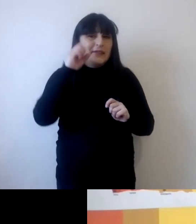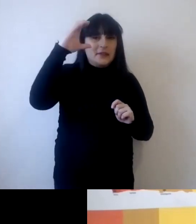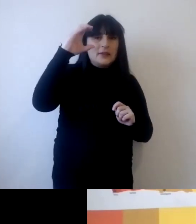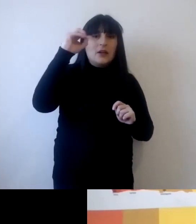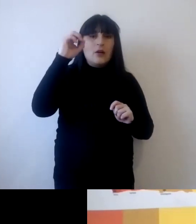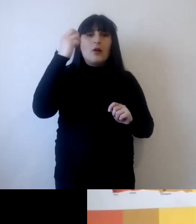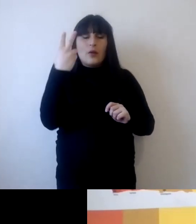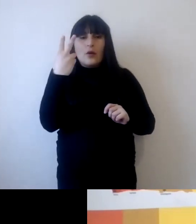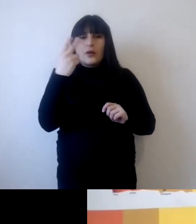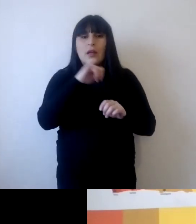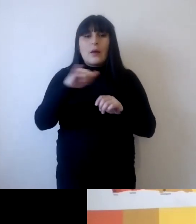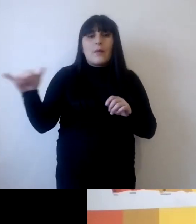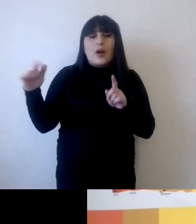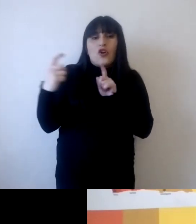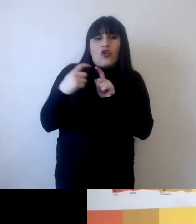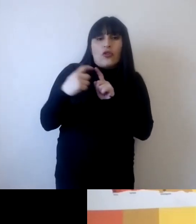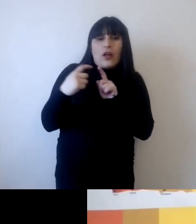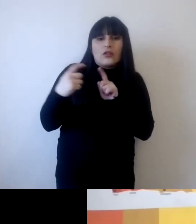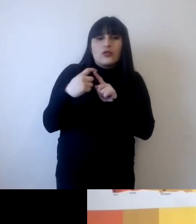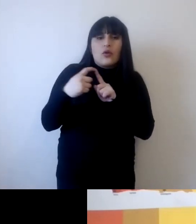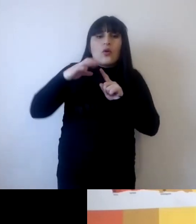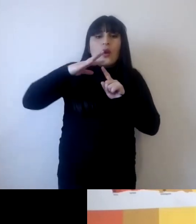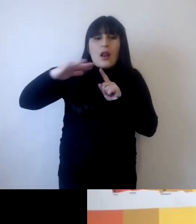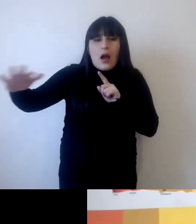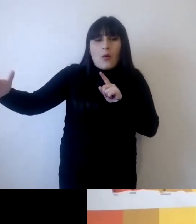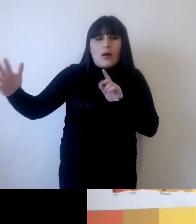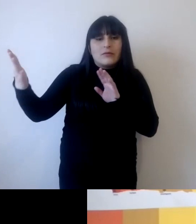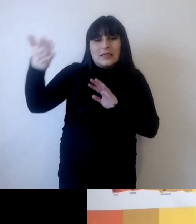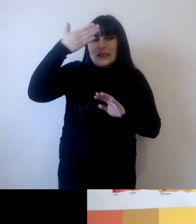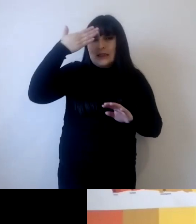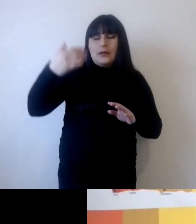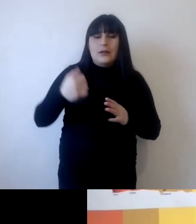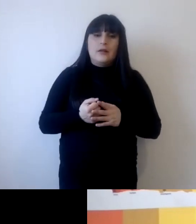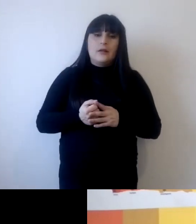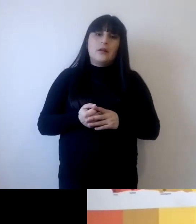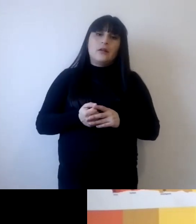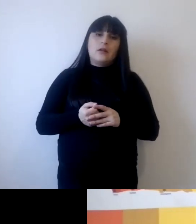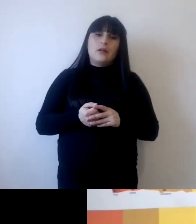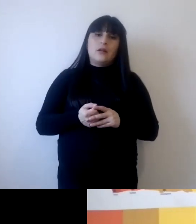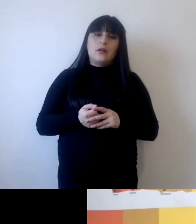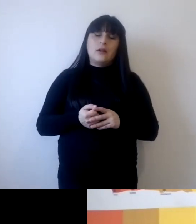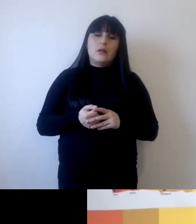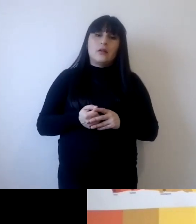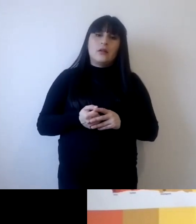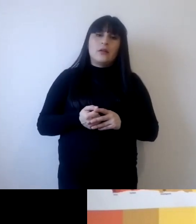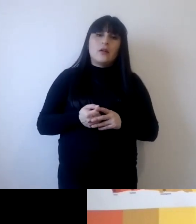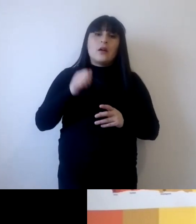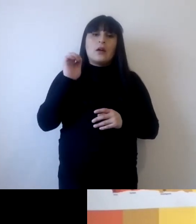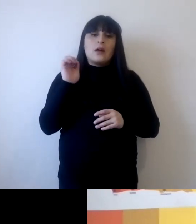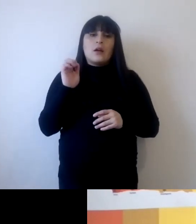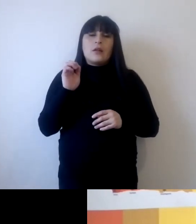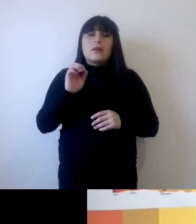el agua del mar y la neutralidad en carbono básicamente sería emitir tanto CO2 como